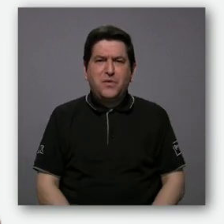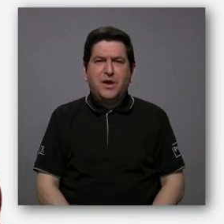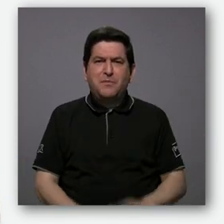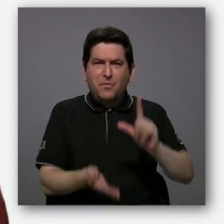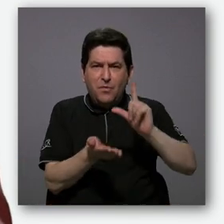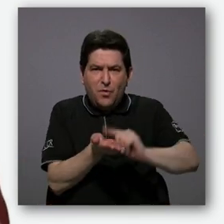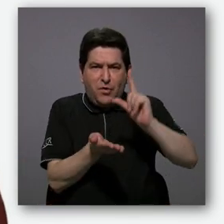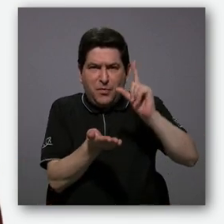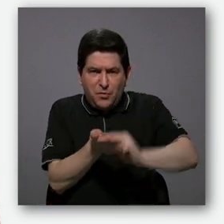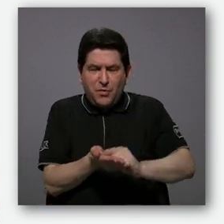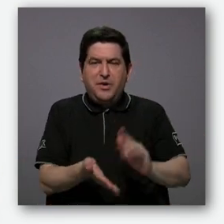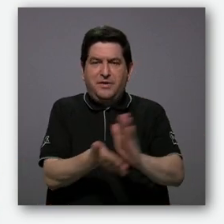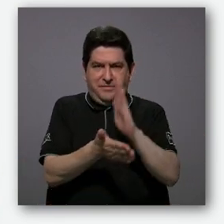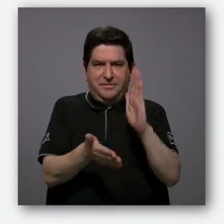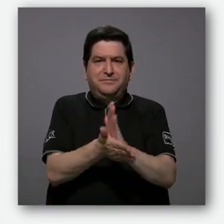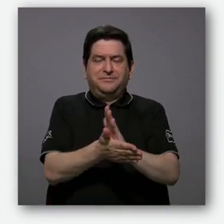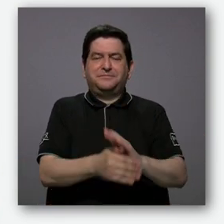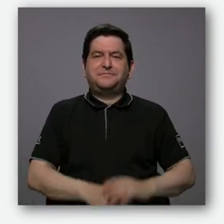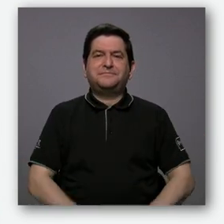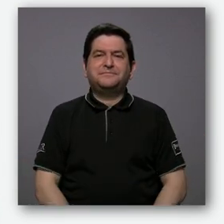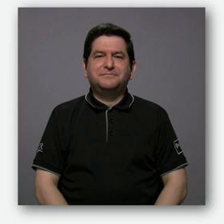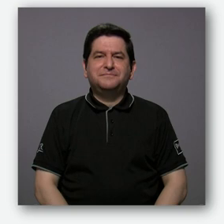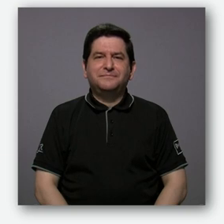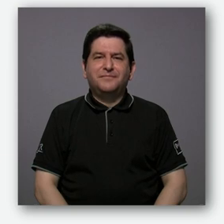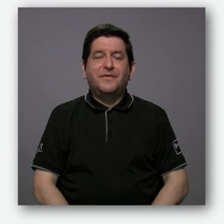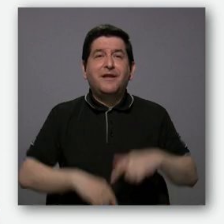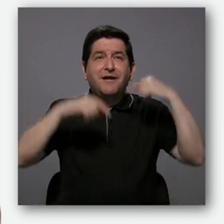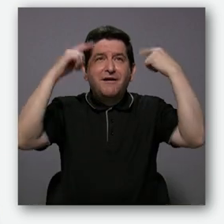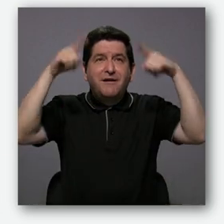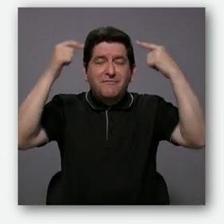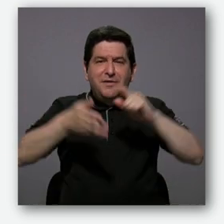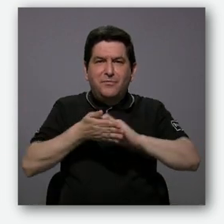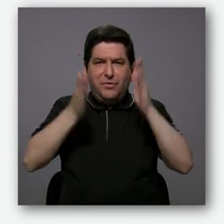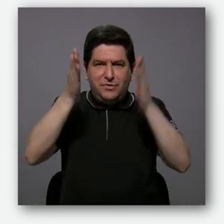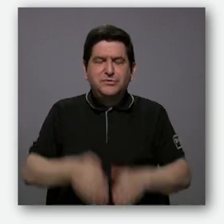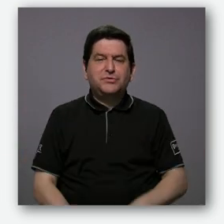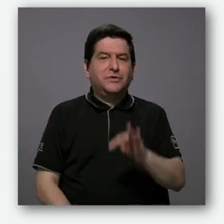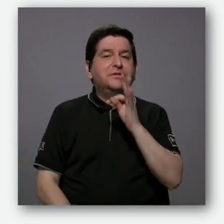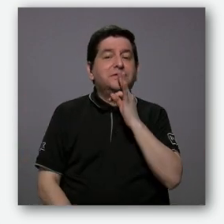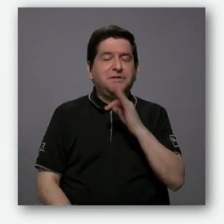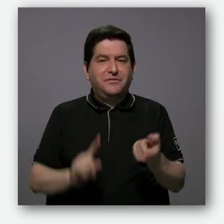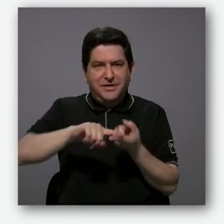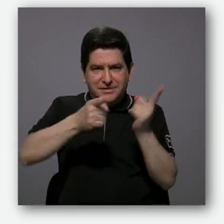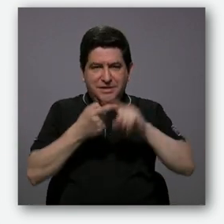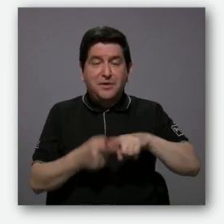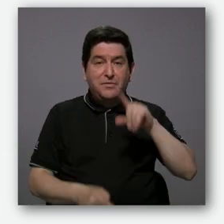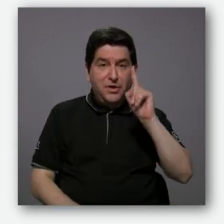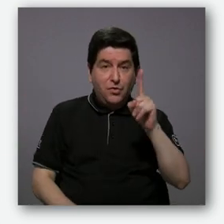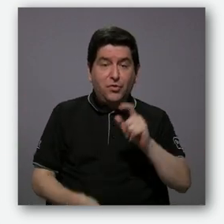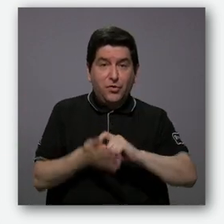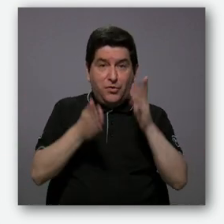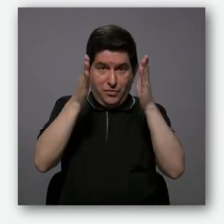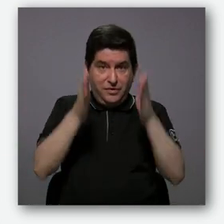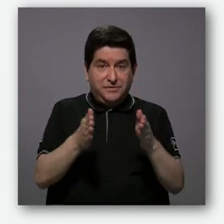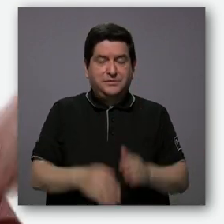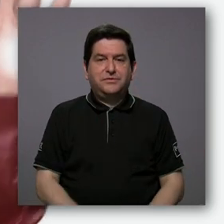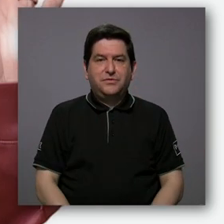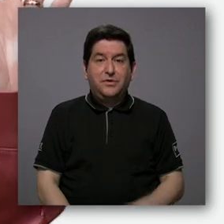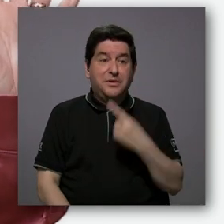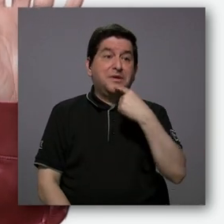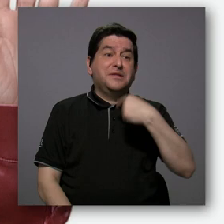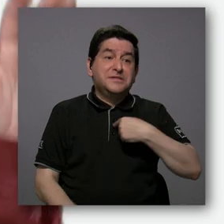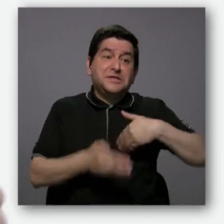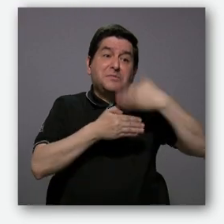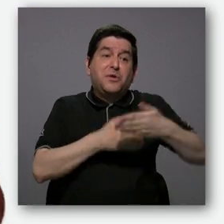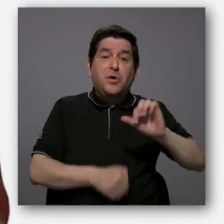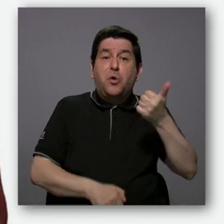tirar la publicación del documento. Un famoso columnista de Llorente, amigo de uno de los autores, según